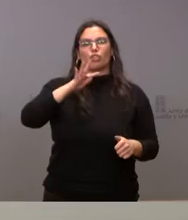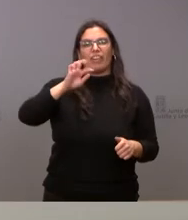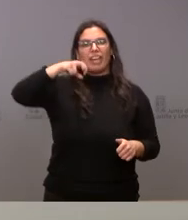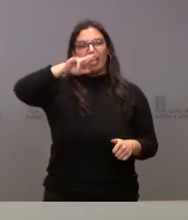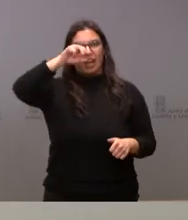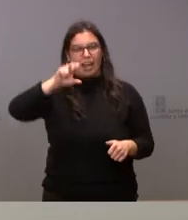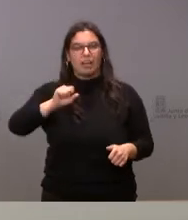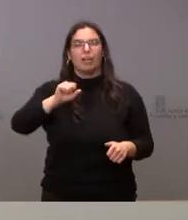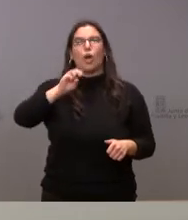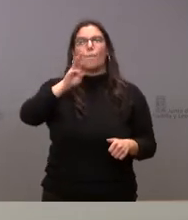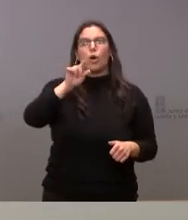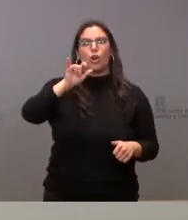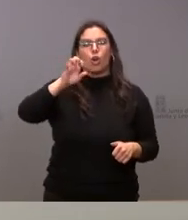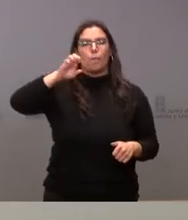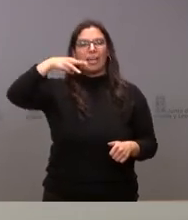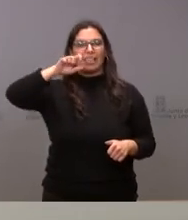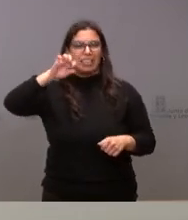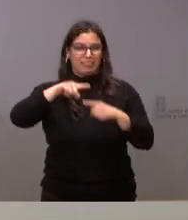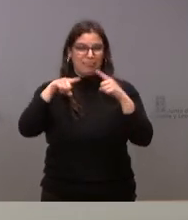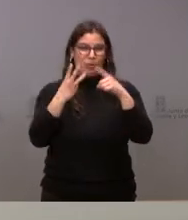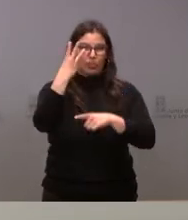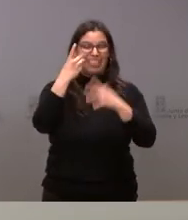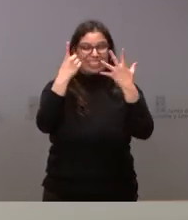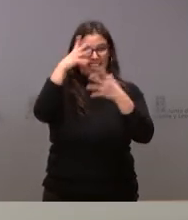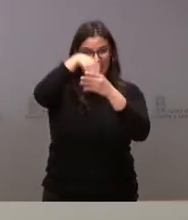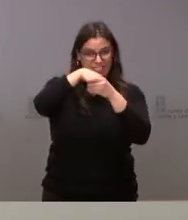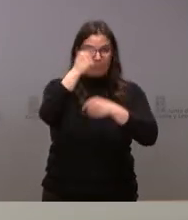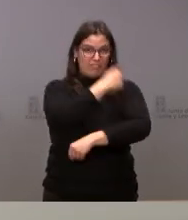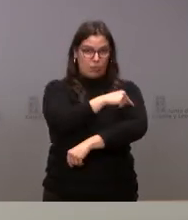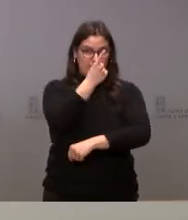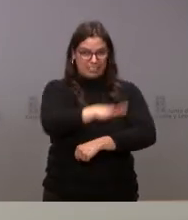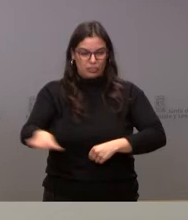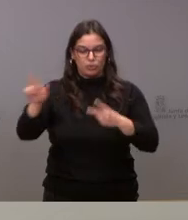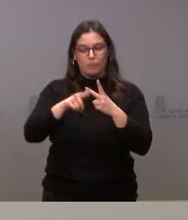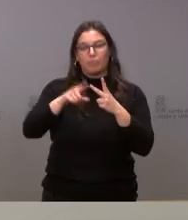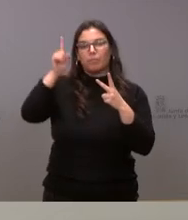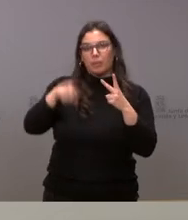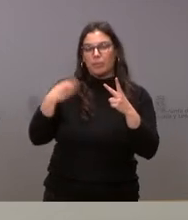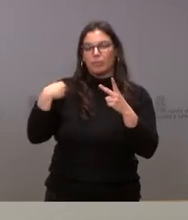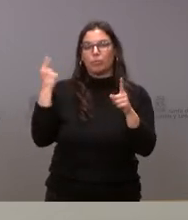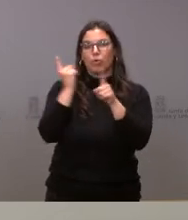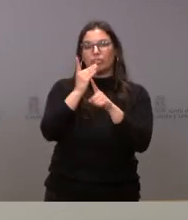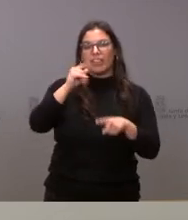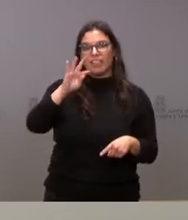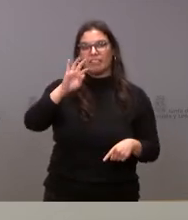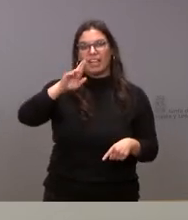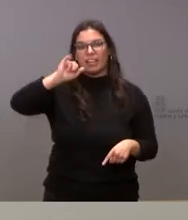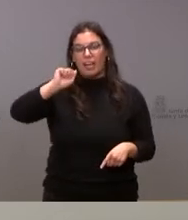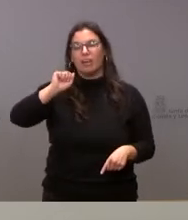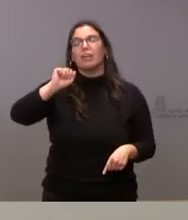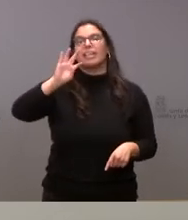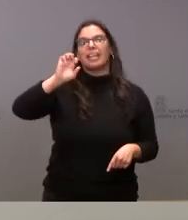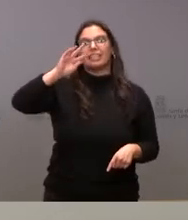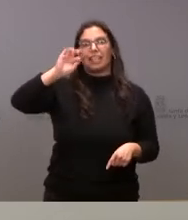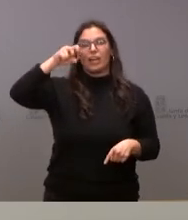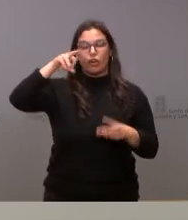y a hemofilius, 45.000 dosis de vacuna frente a la dicteria y el tétanos y 500 personas para grupos